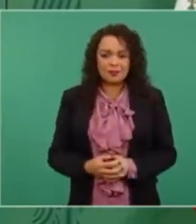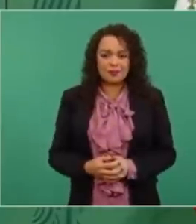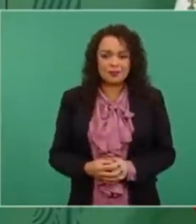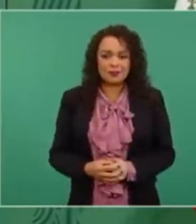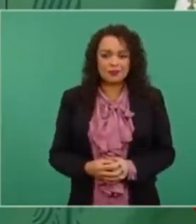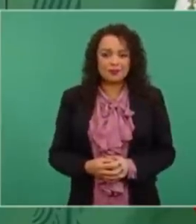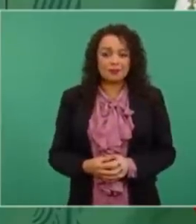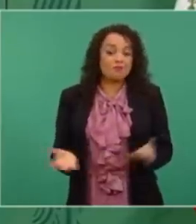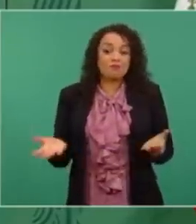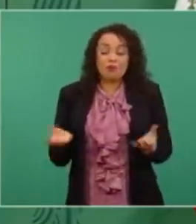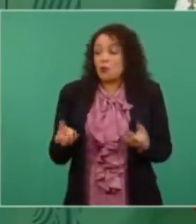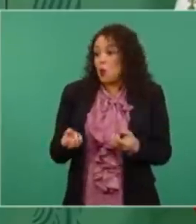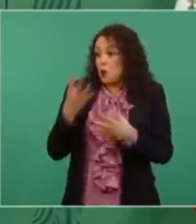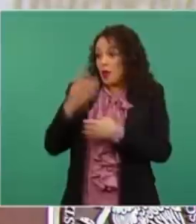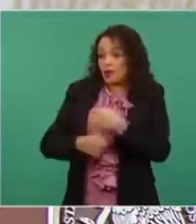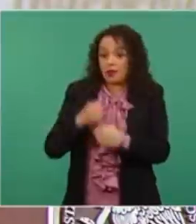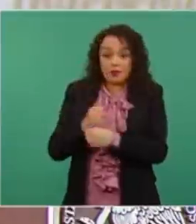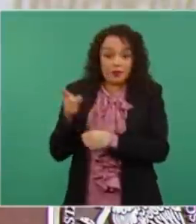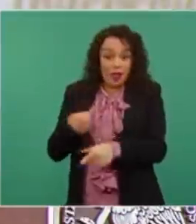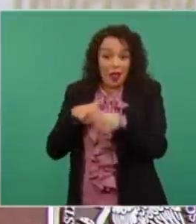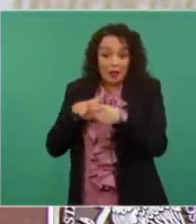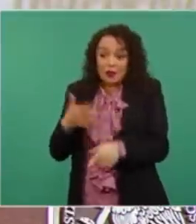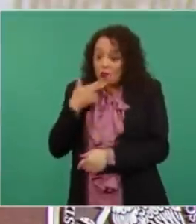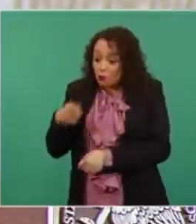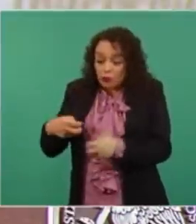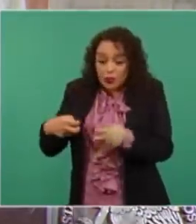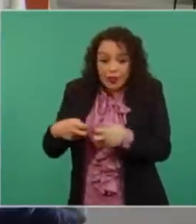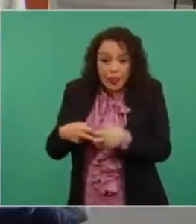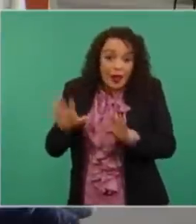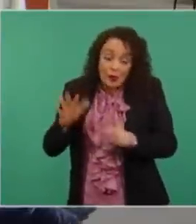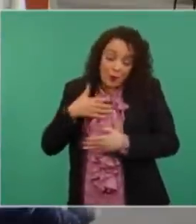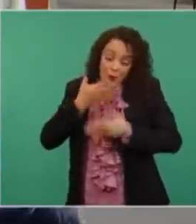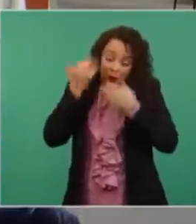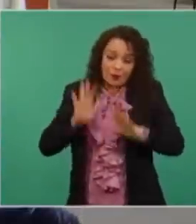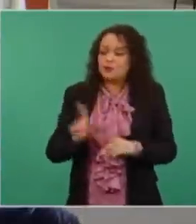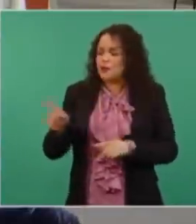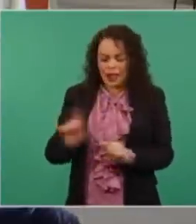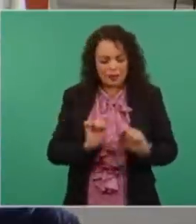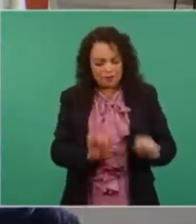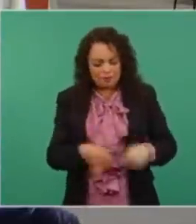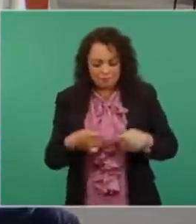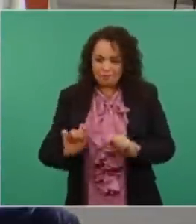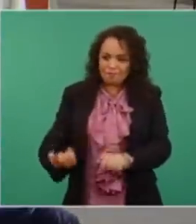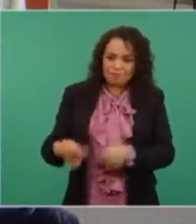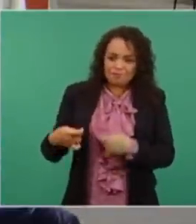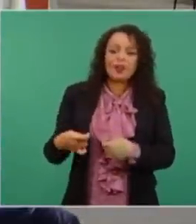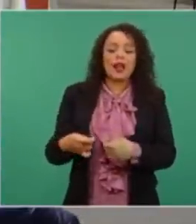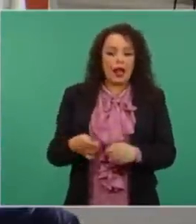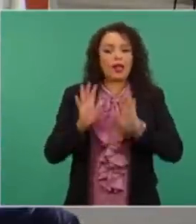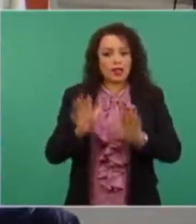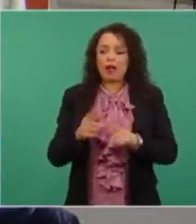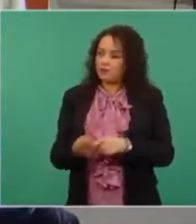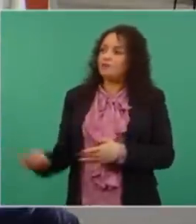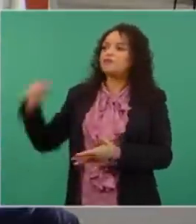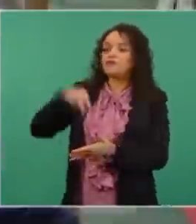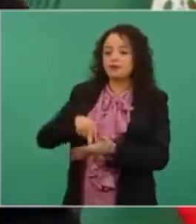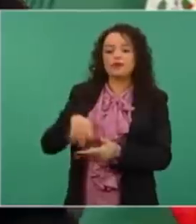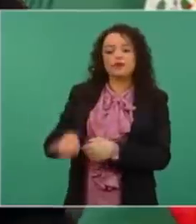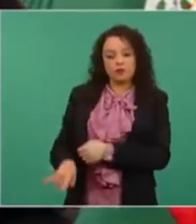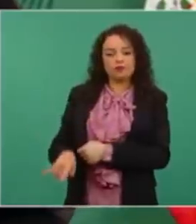no sé cuántos años tenían ya con sus tenis, ya se ponen sus tenis. Ahora sí vamos, vamos a subir.